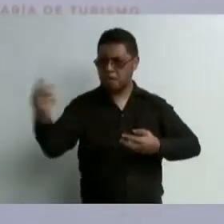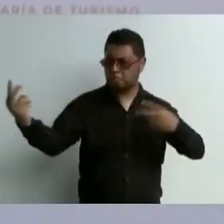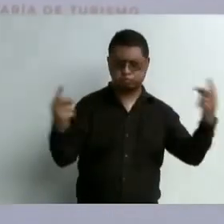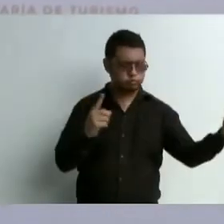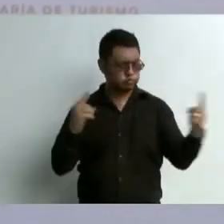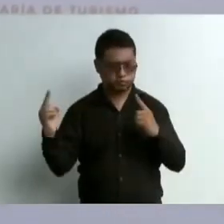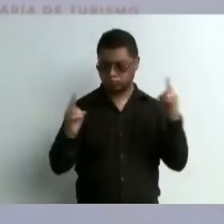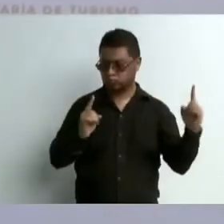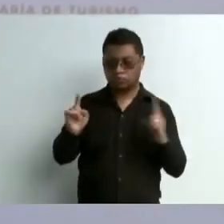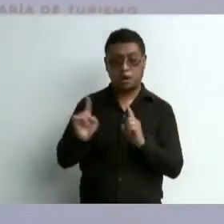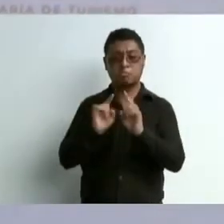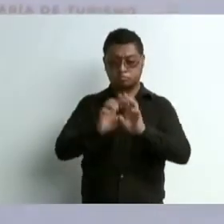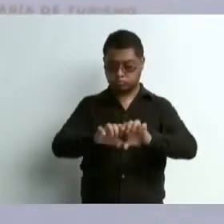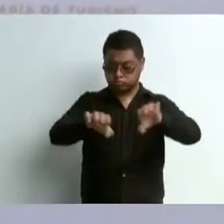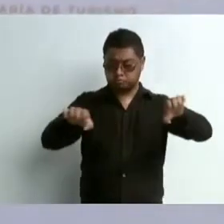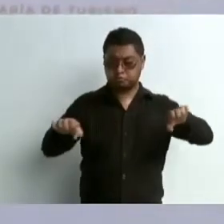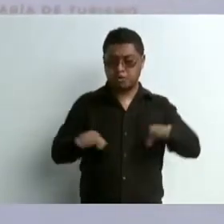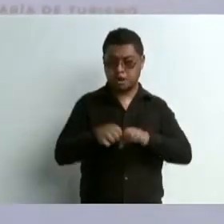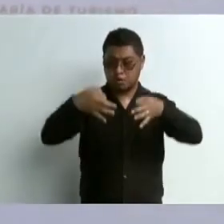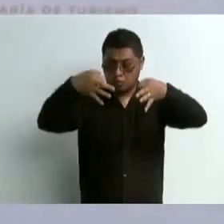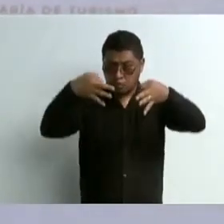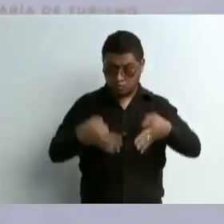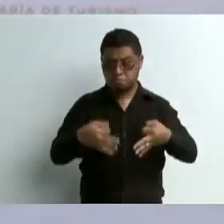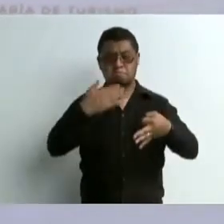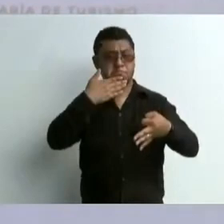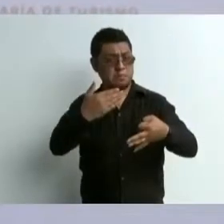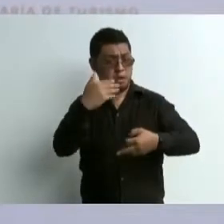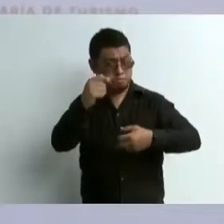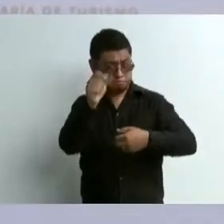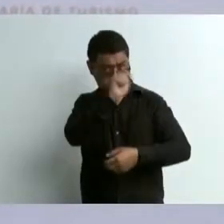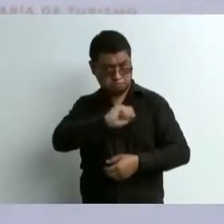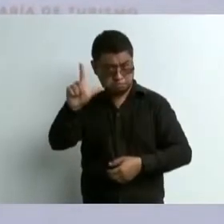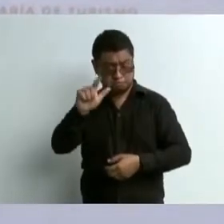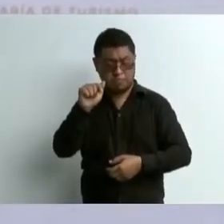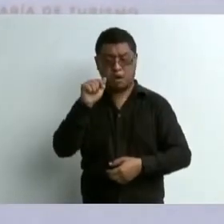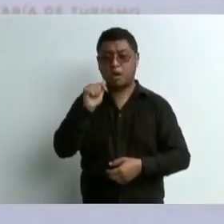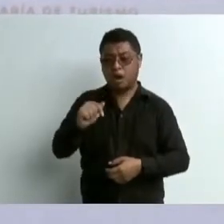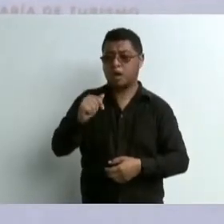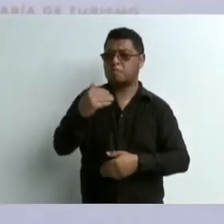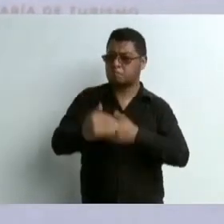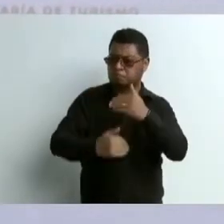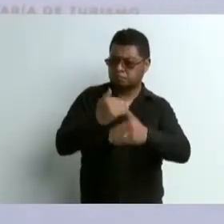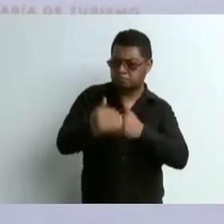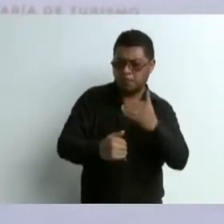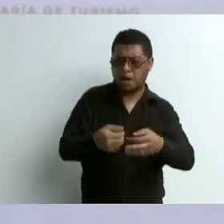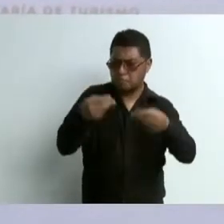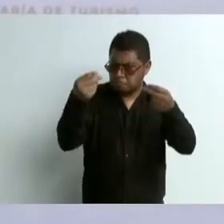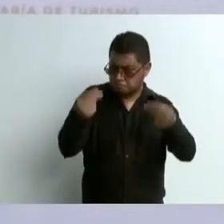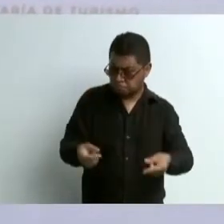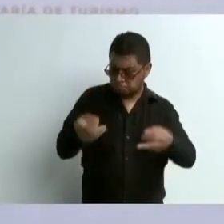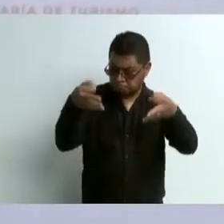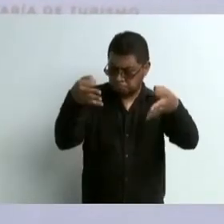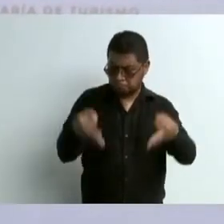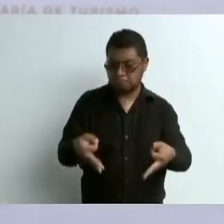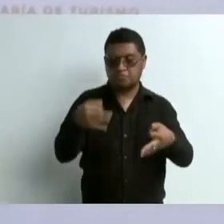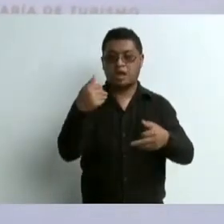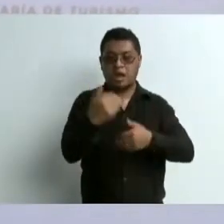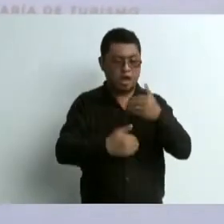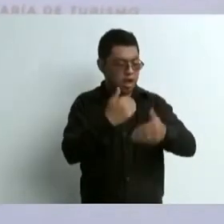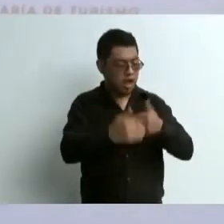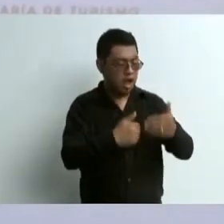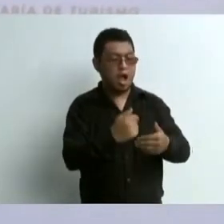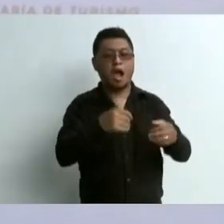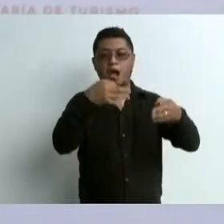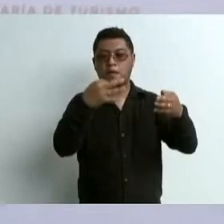poder generar las economías de escala y las eficiencias que nos permitan realmente